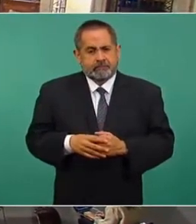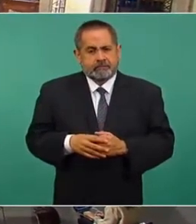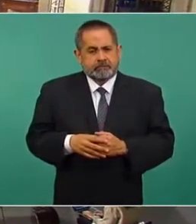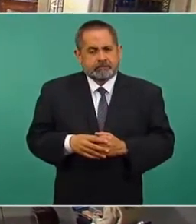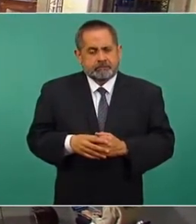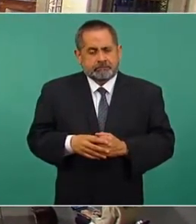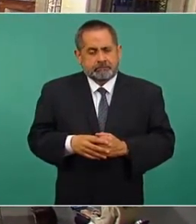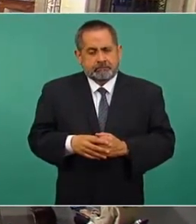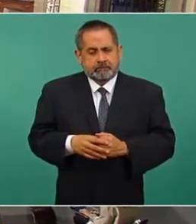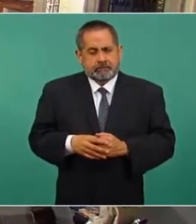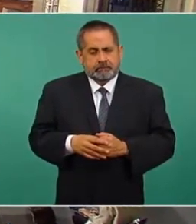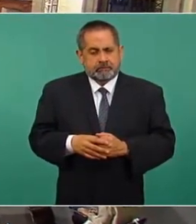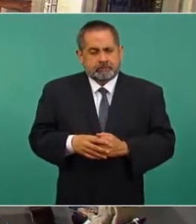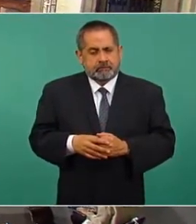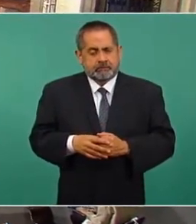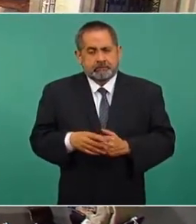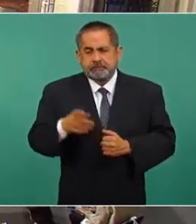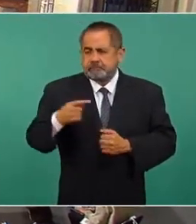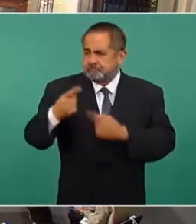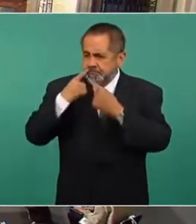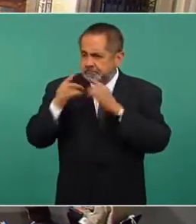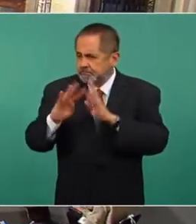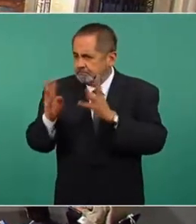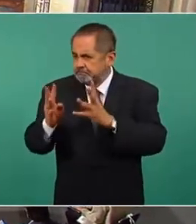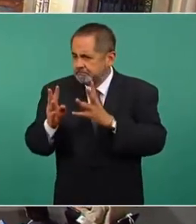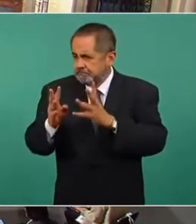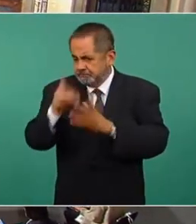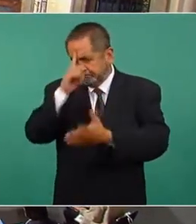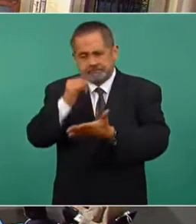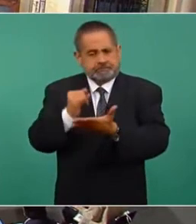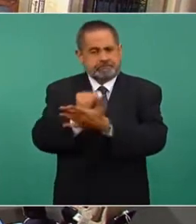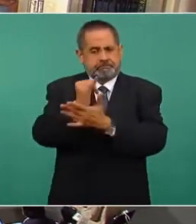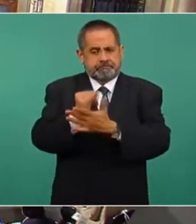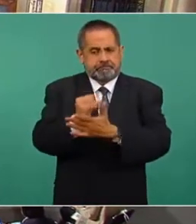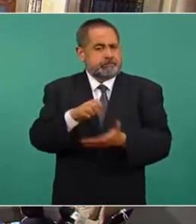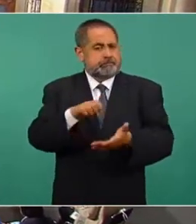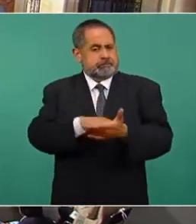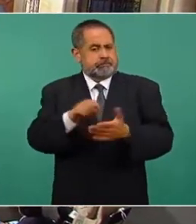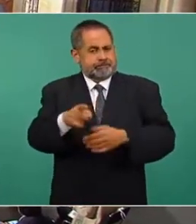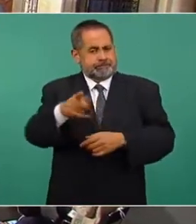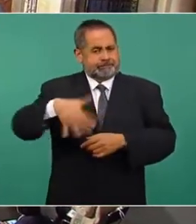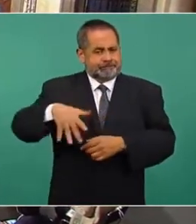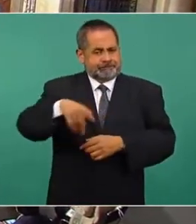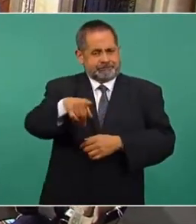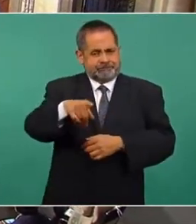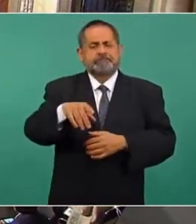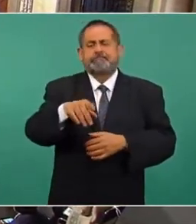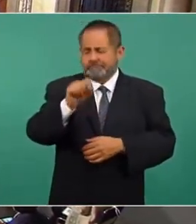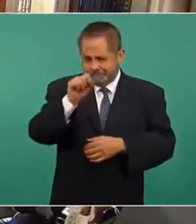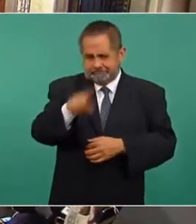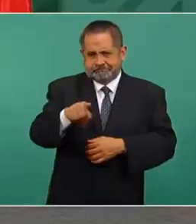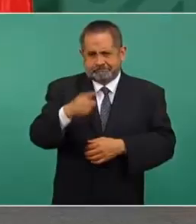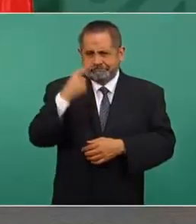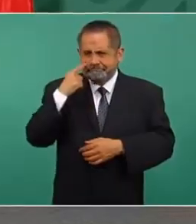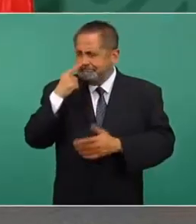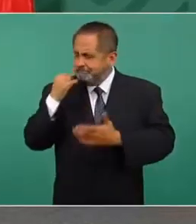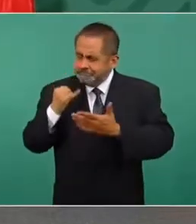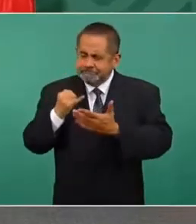De ahí tomamos decisiones como esta que se tomó. Ahí se revisa